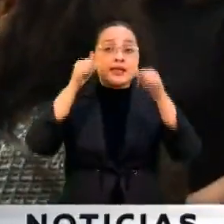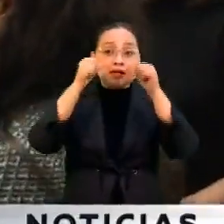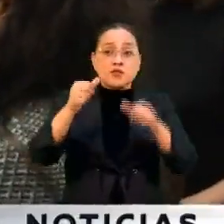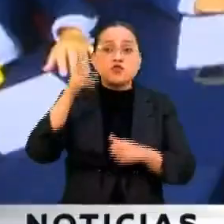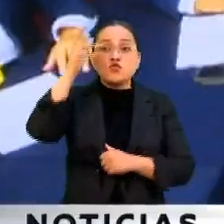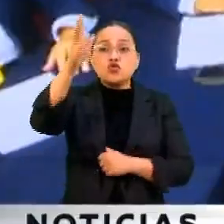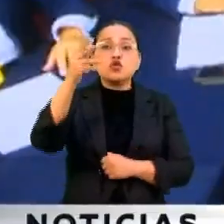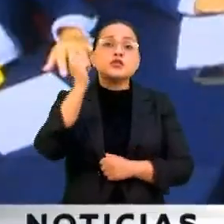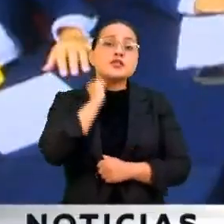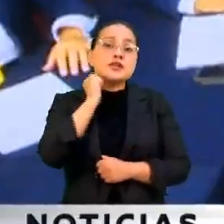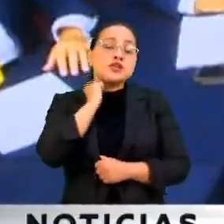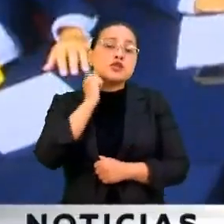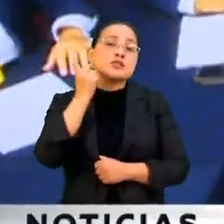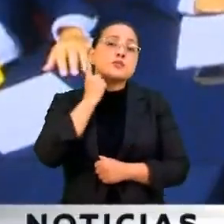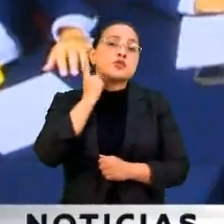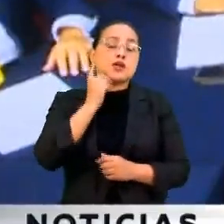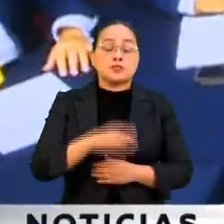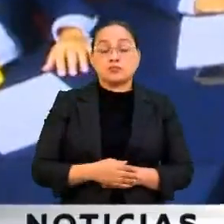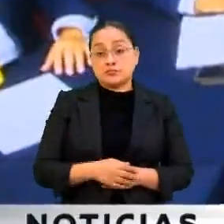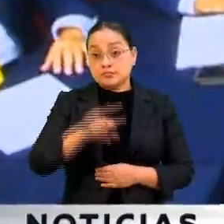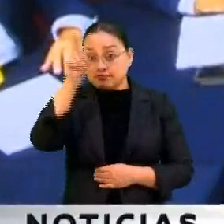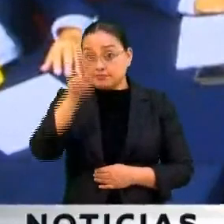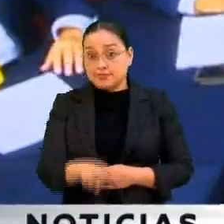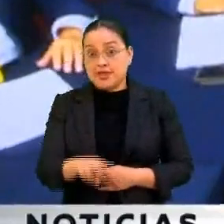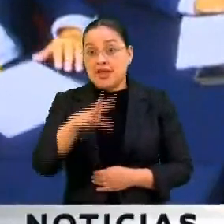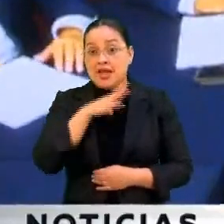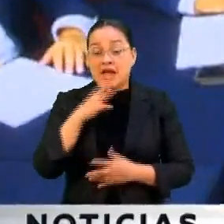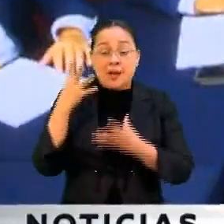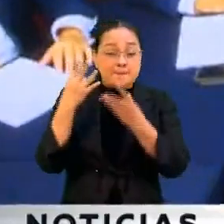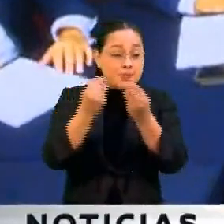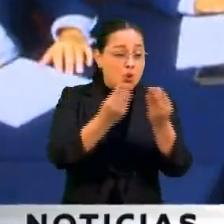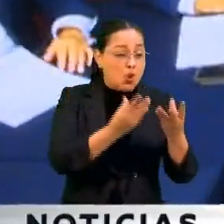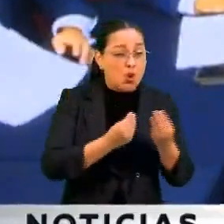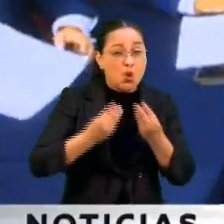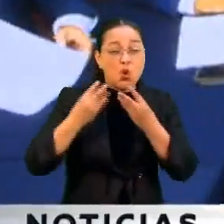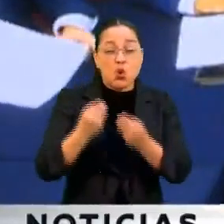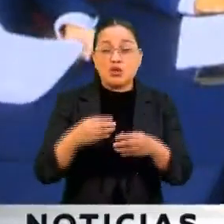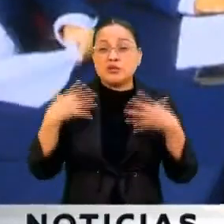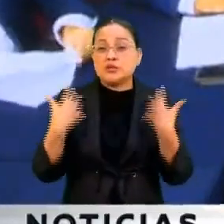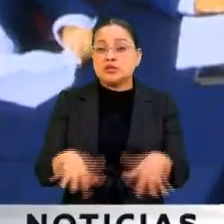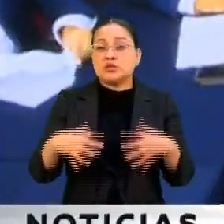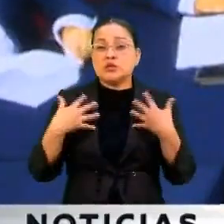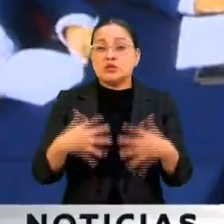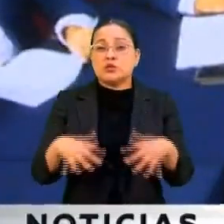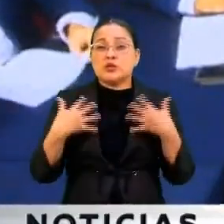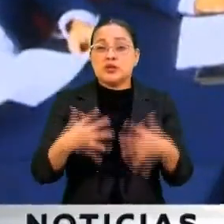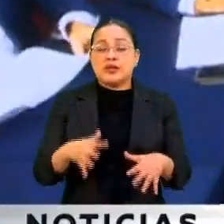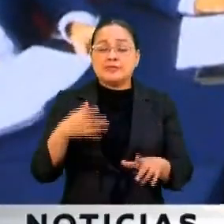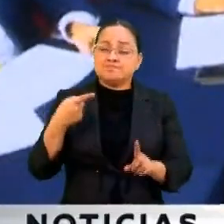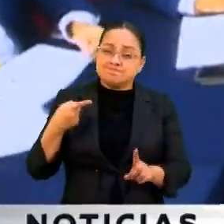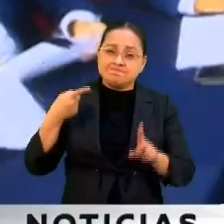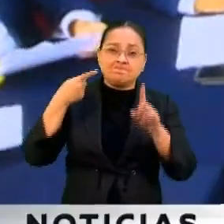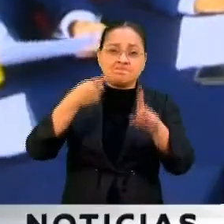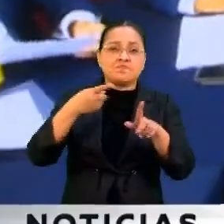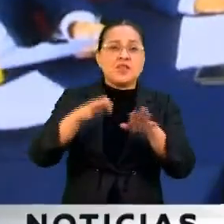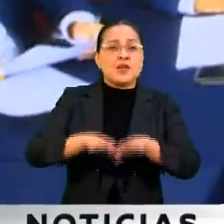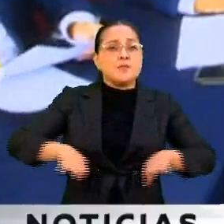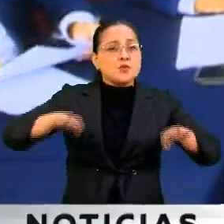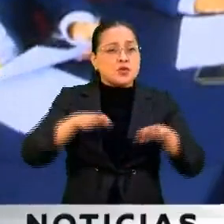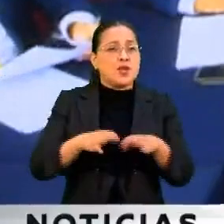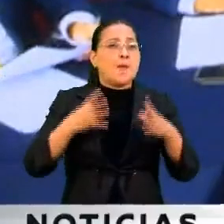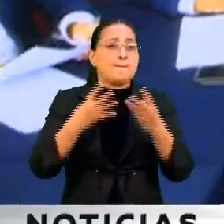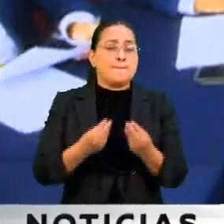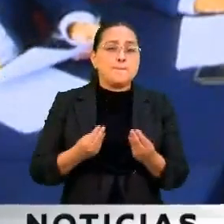que hay un enorme raudal, un enorme cauce de propuestas